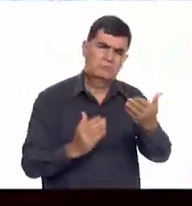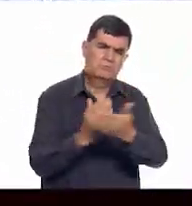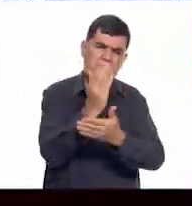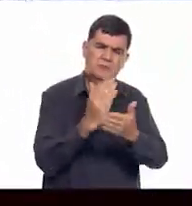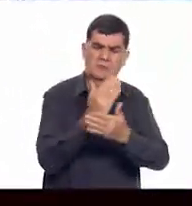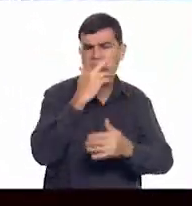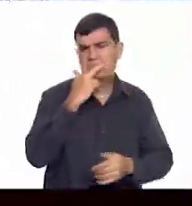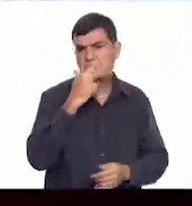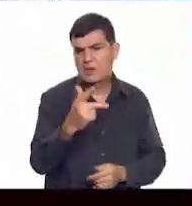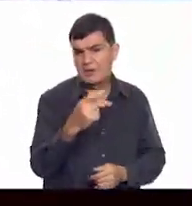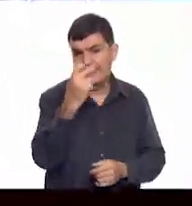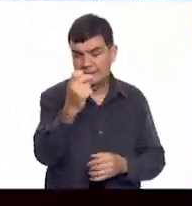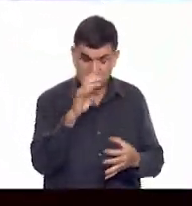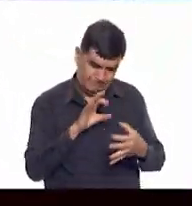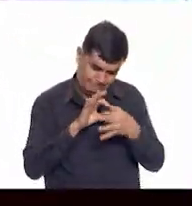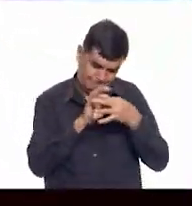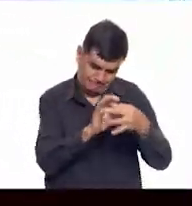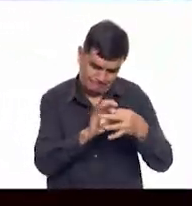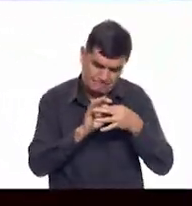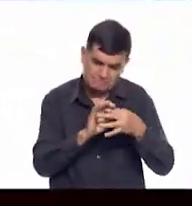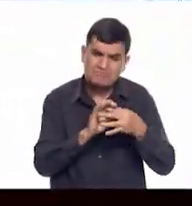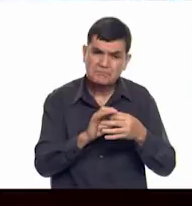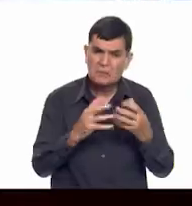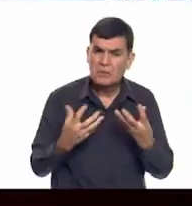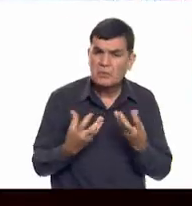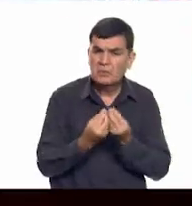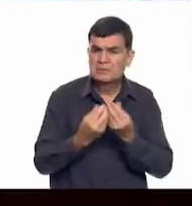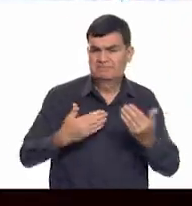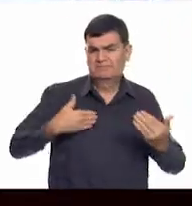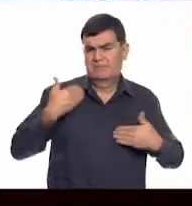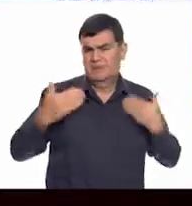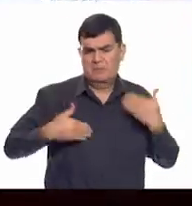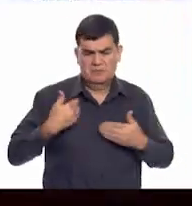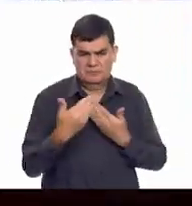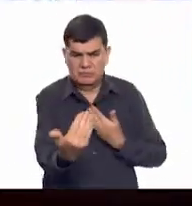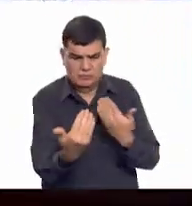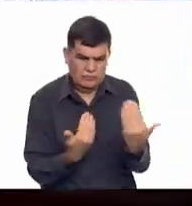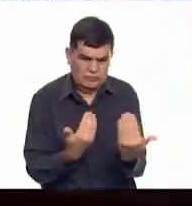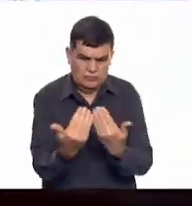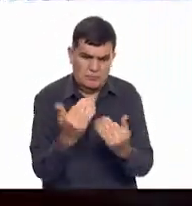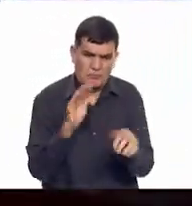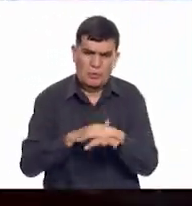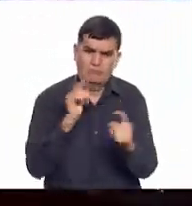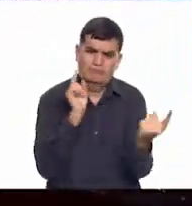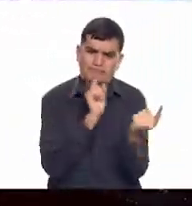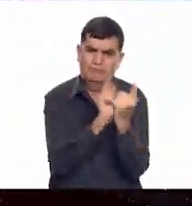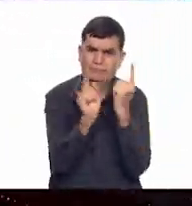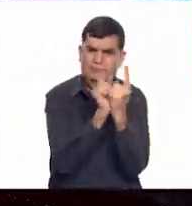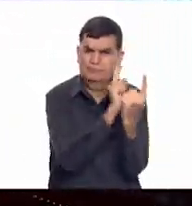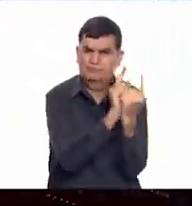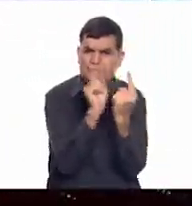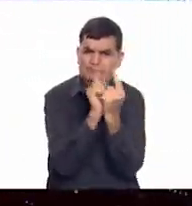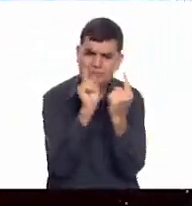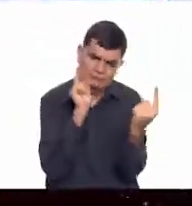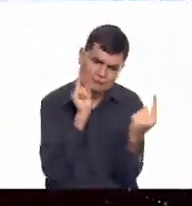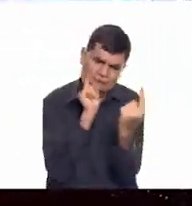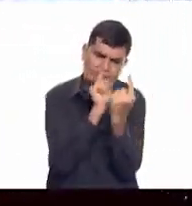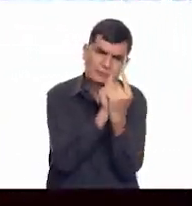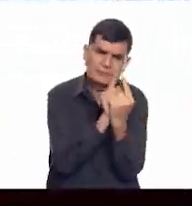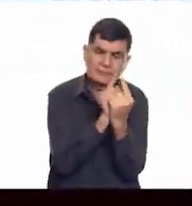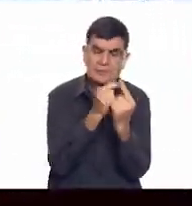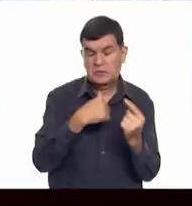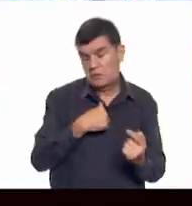Además, ese vínculo nos ayuda a convivir porque nos acerca a las personas. Creo que ya